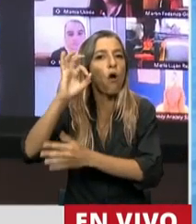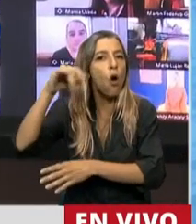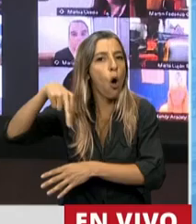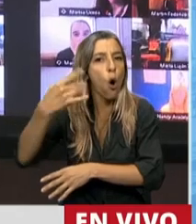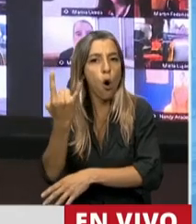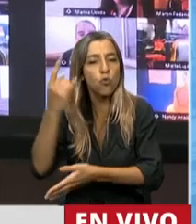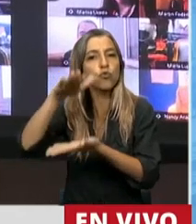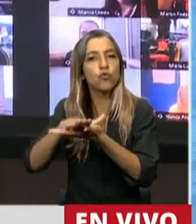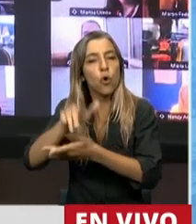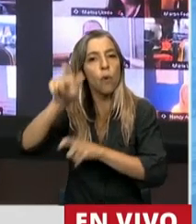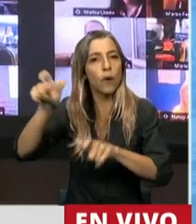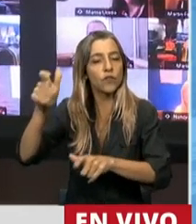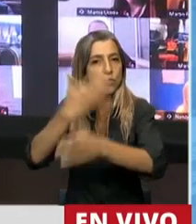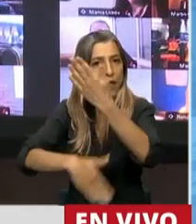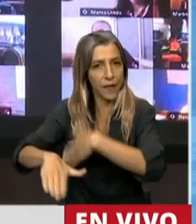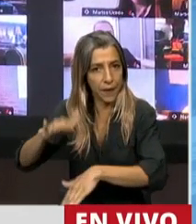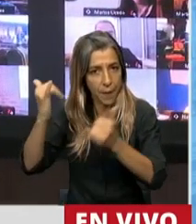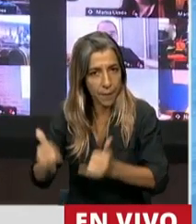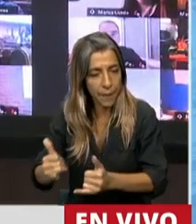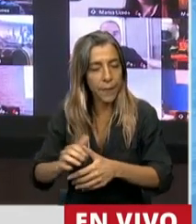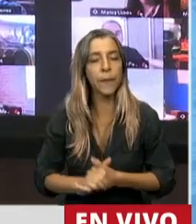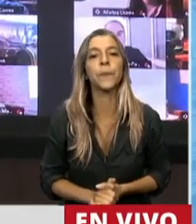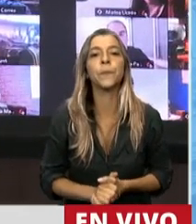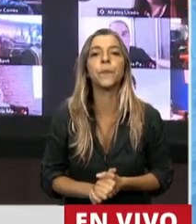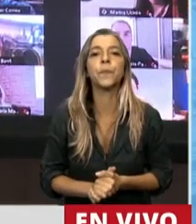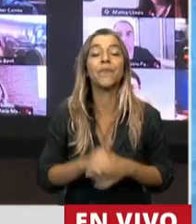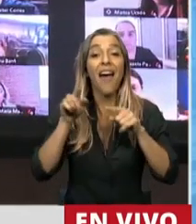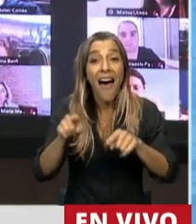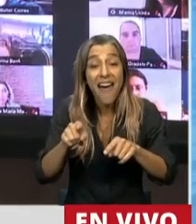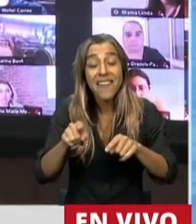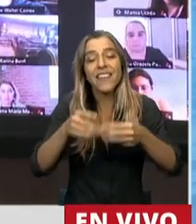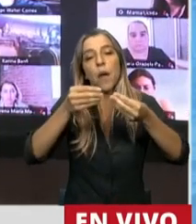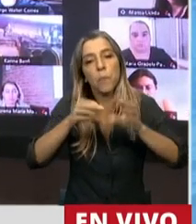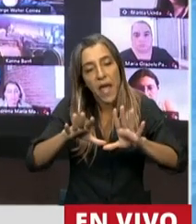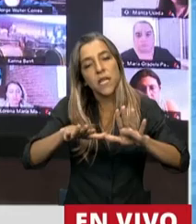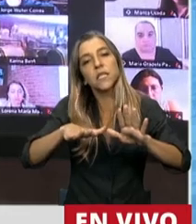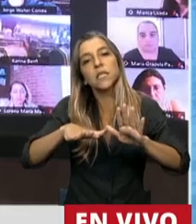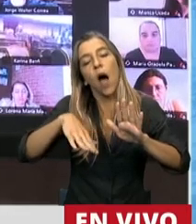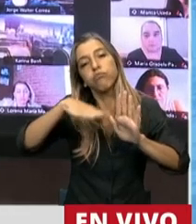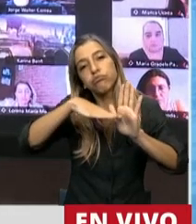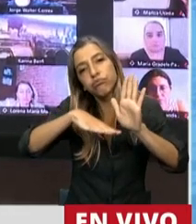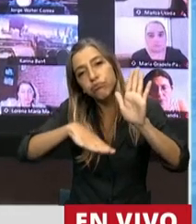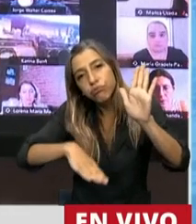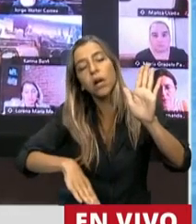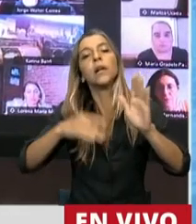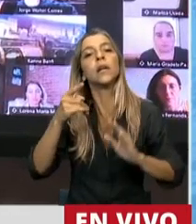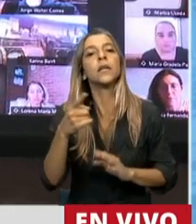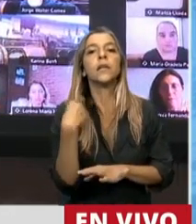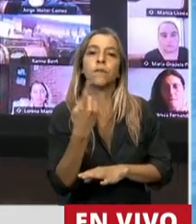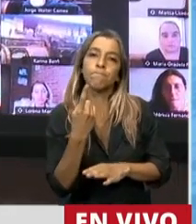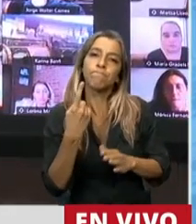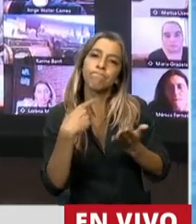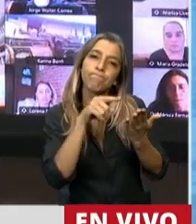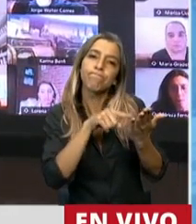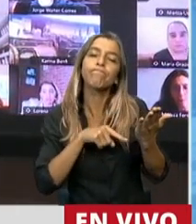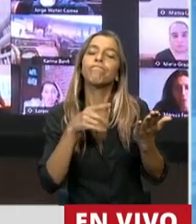Discapacidad. Desde ahí surge todo un desarrollo donde obviamente había que satisfacer y